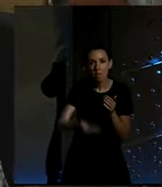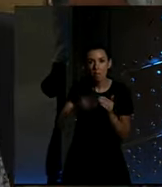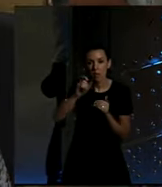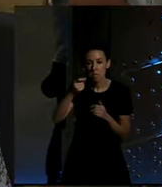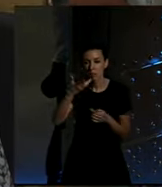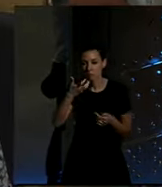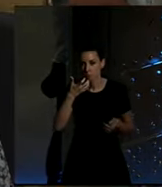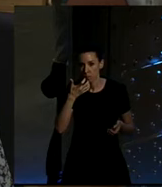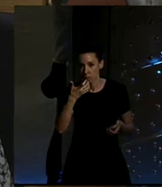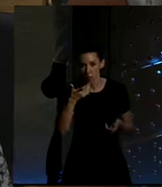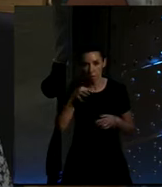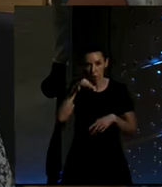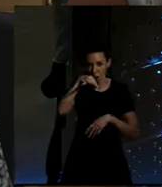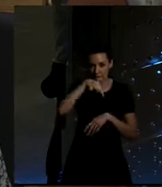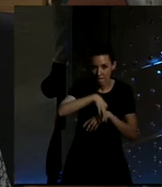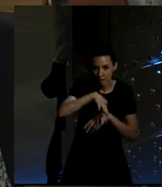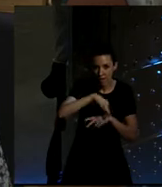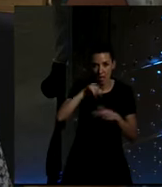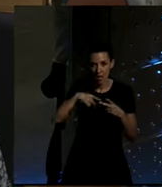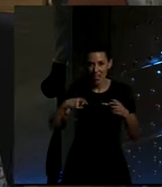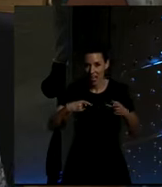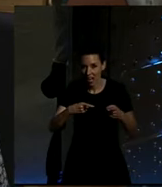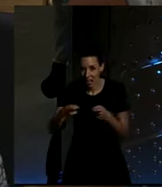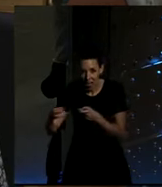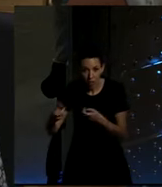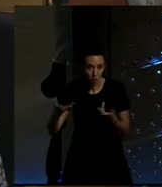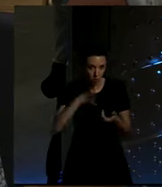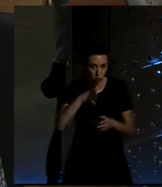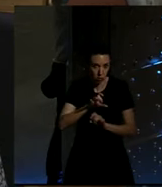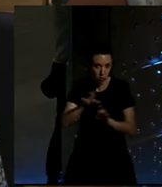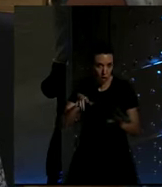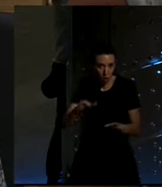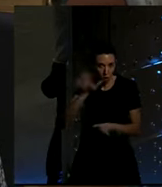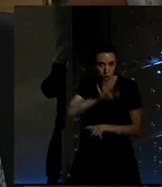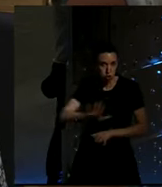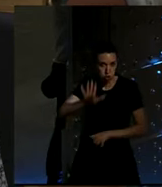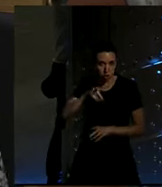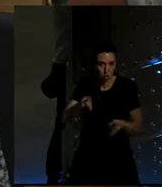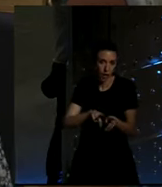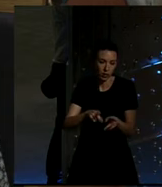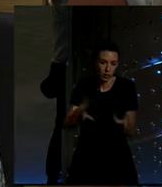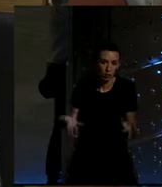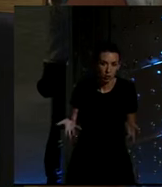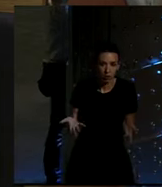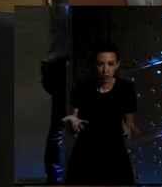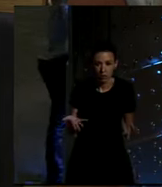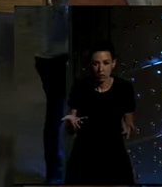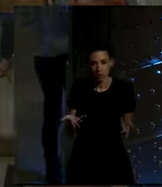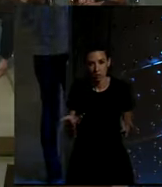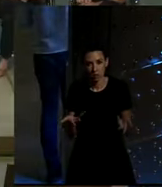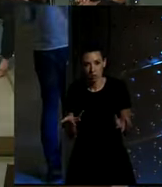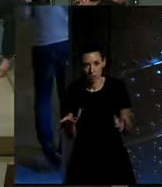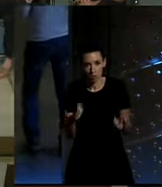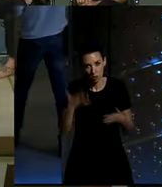por ejemplo enfermedades guerras porque claro hay zonas muy pues no ha habido mucho de alto